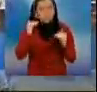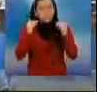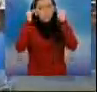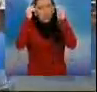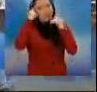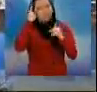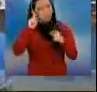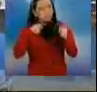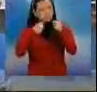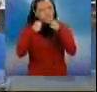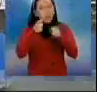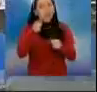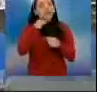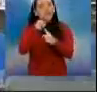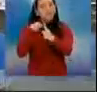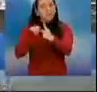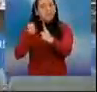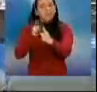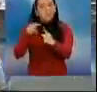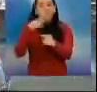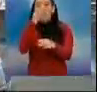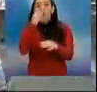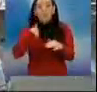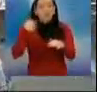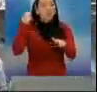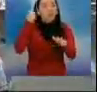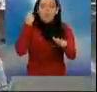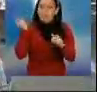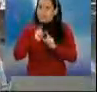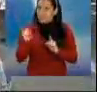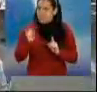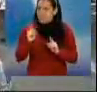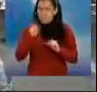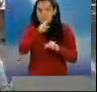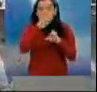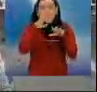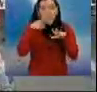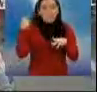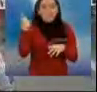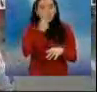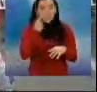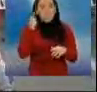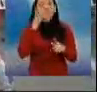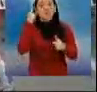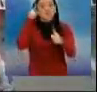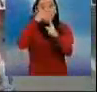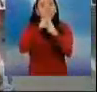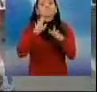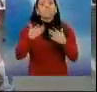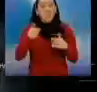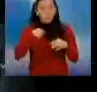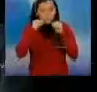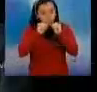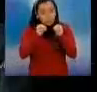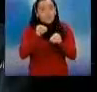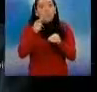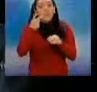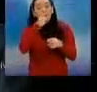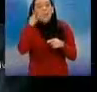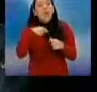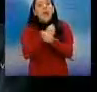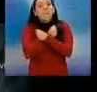comprometan a no ponerle un dedo a una mujer, porque todos al final, todo empieza en la casa, tenemos que enseñar amor.